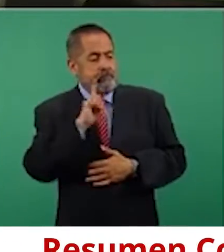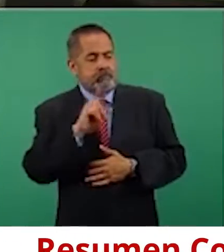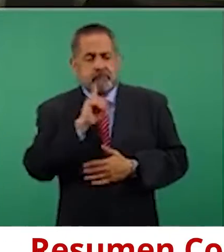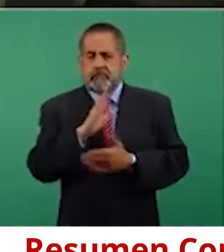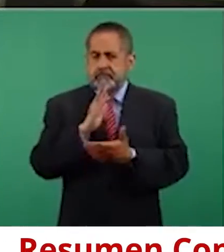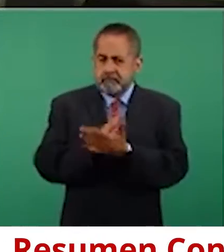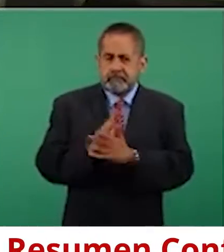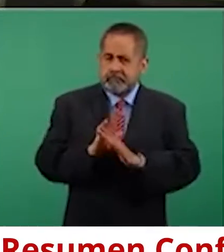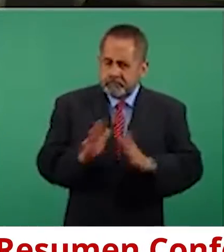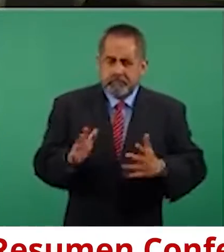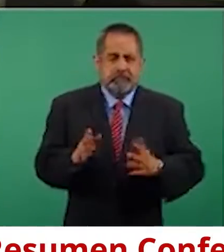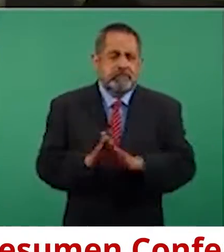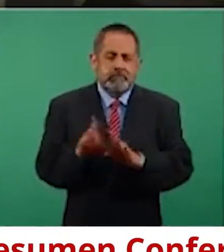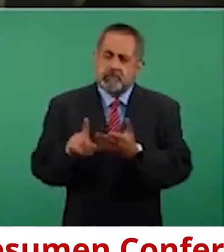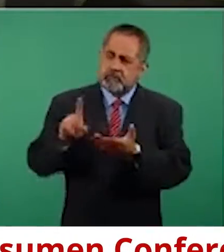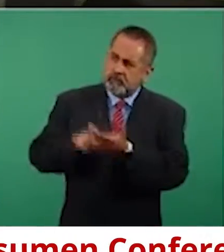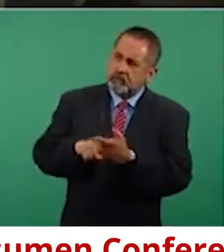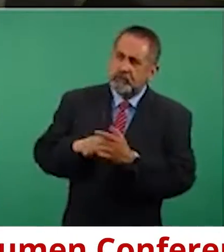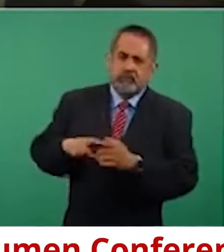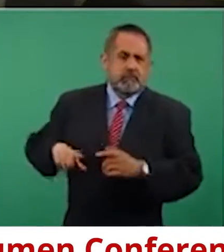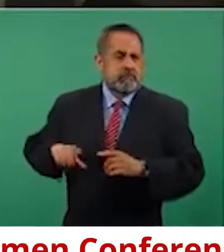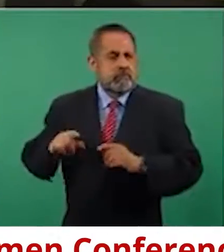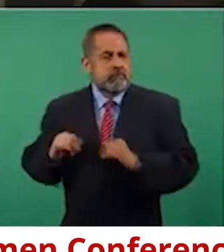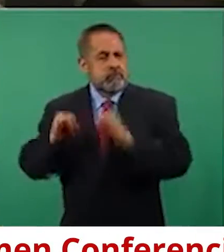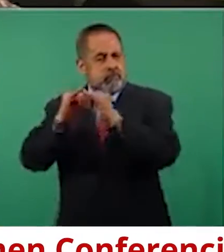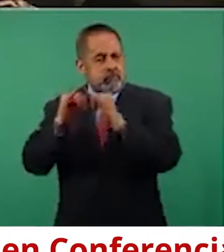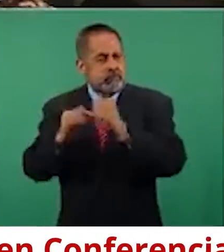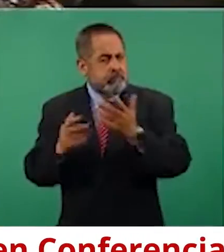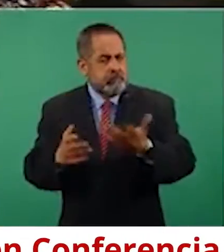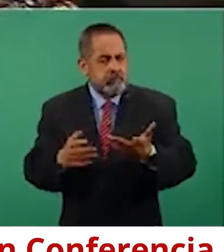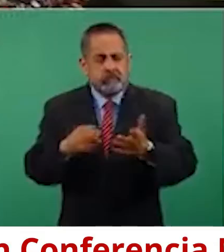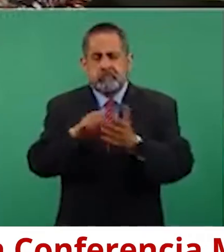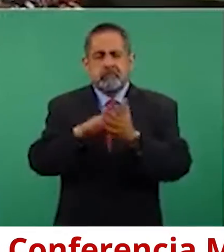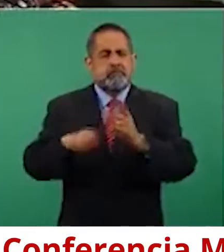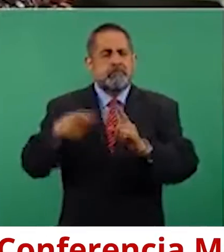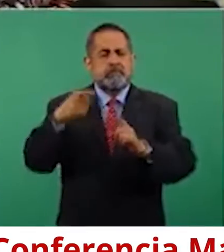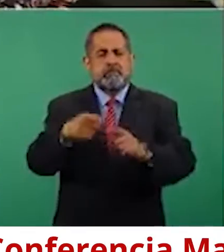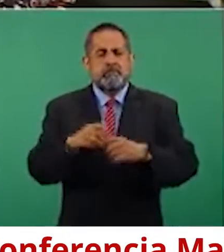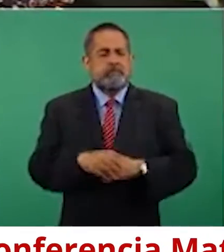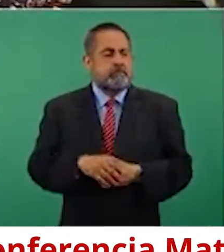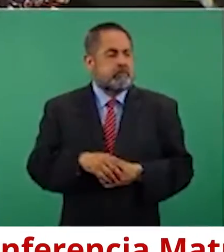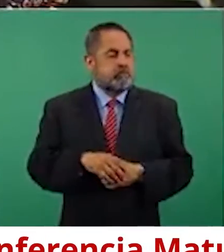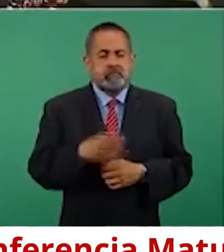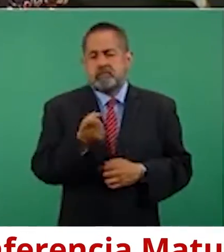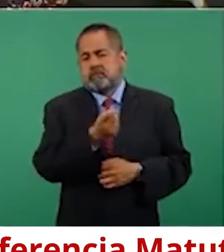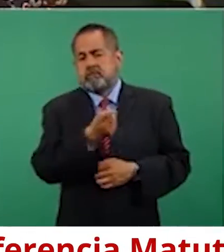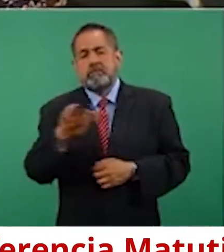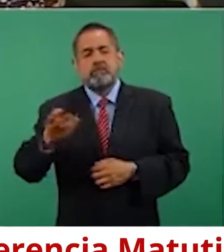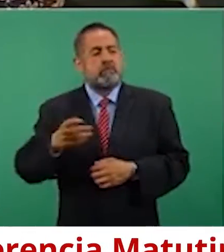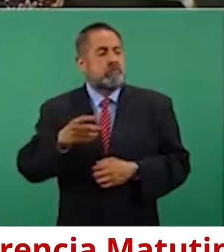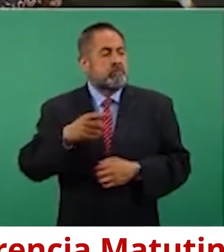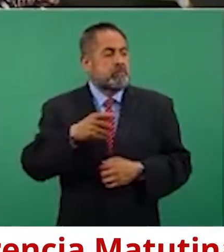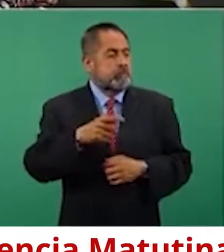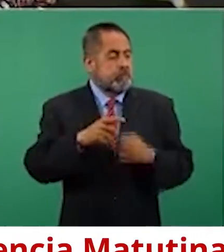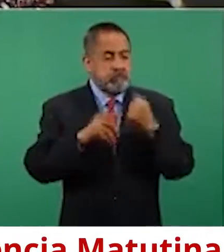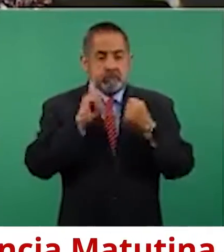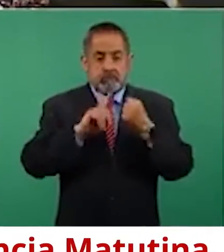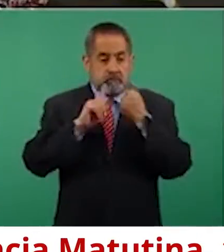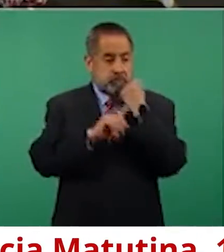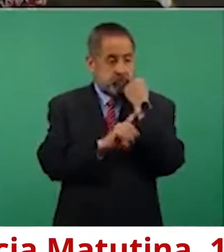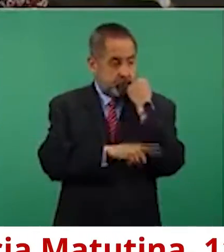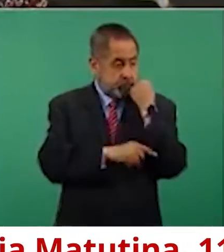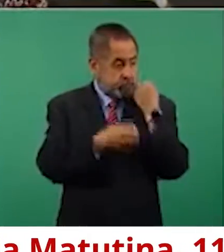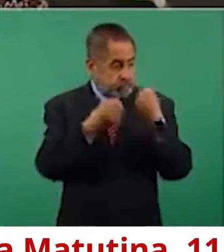de la violencia institucional, me refiero al encarcelamiento de mujeres por aborto, a